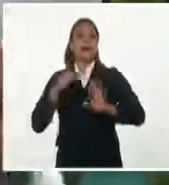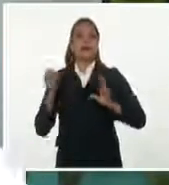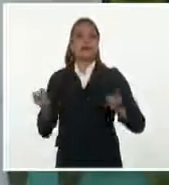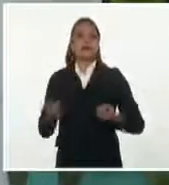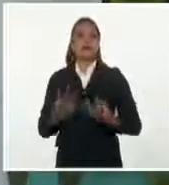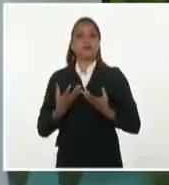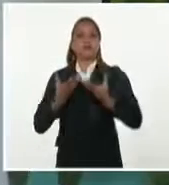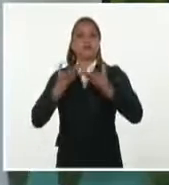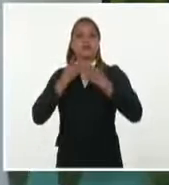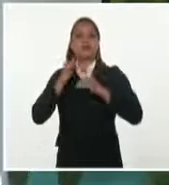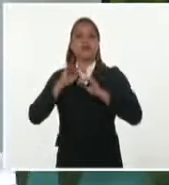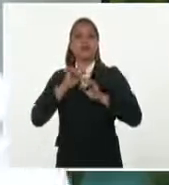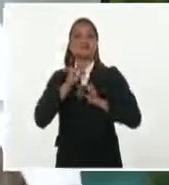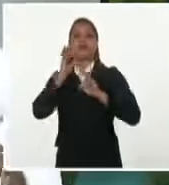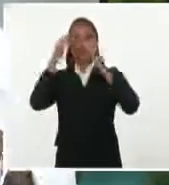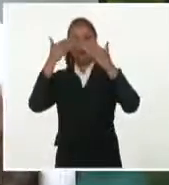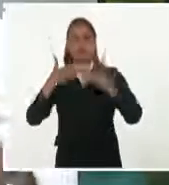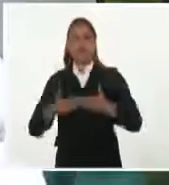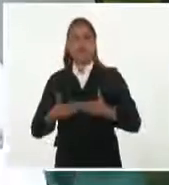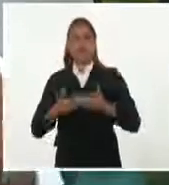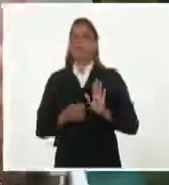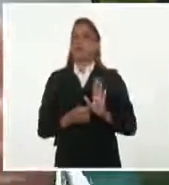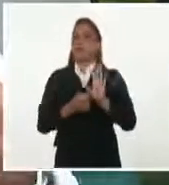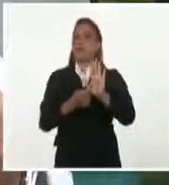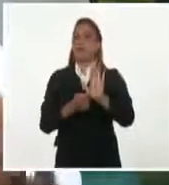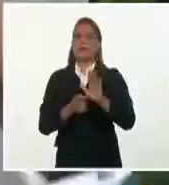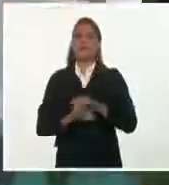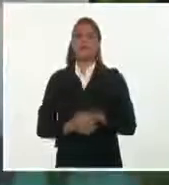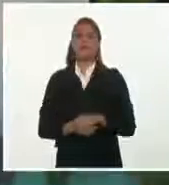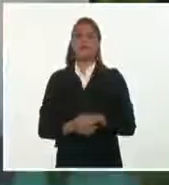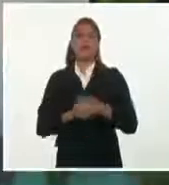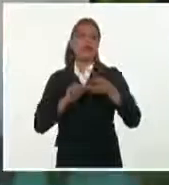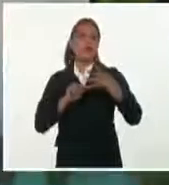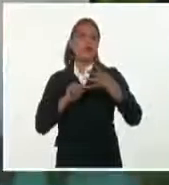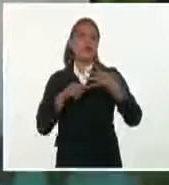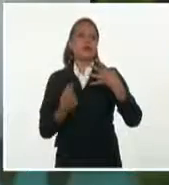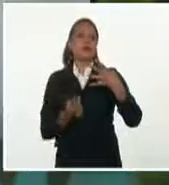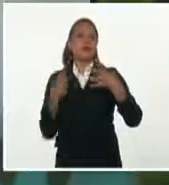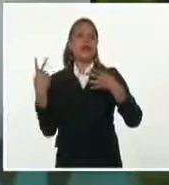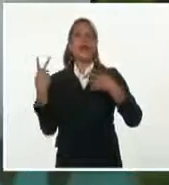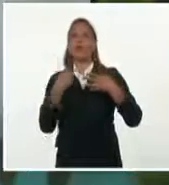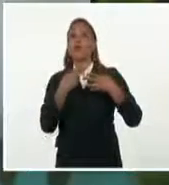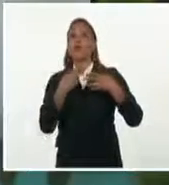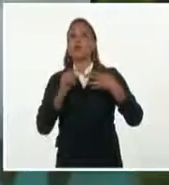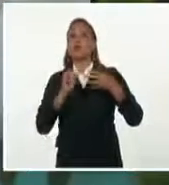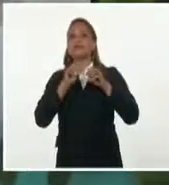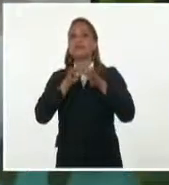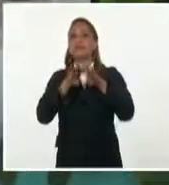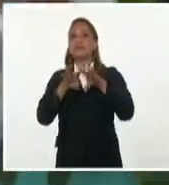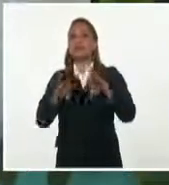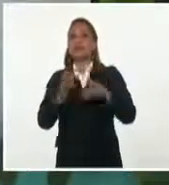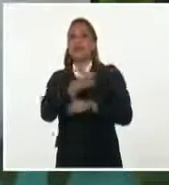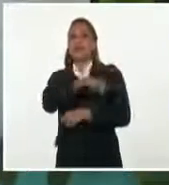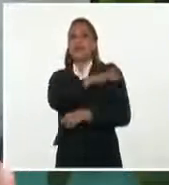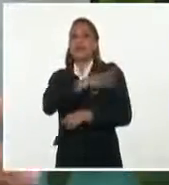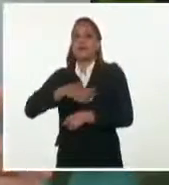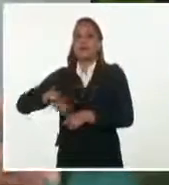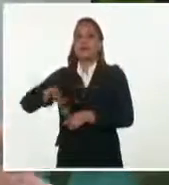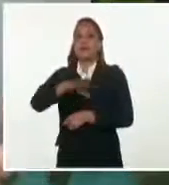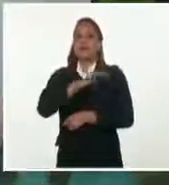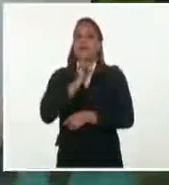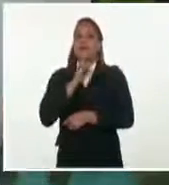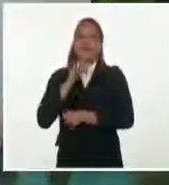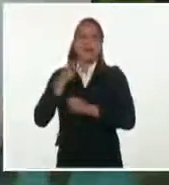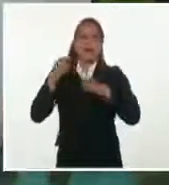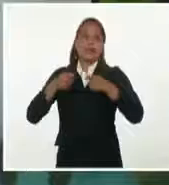Eso también está demostrado. La cuarta cosa que hay que demostrar entonces es que corta la transmisión a nivel poblacional. Eso todavía